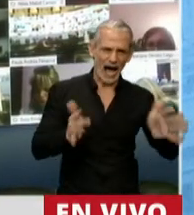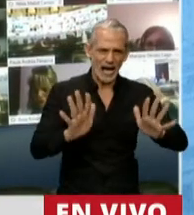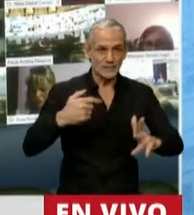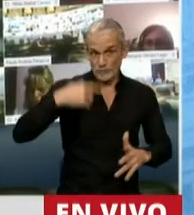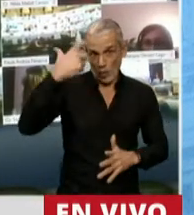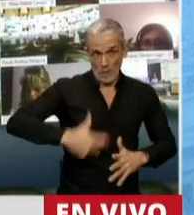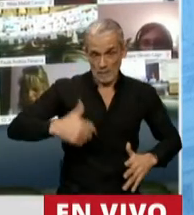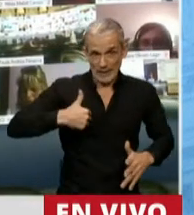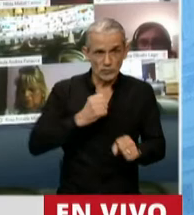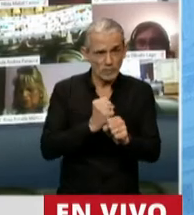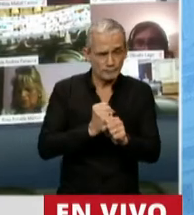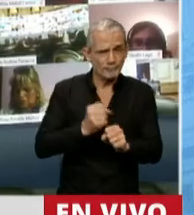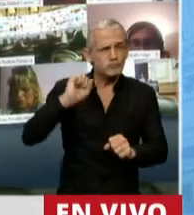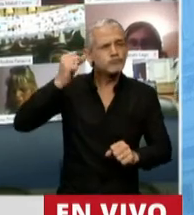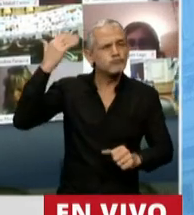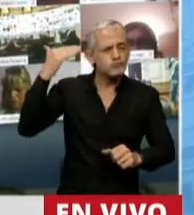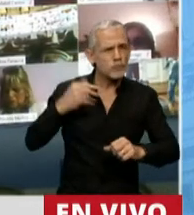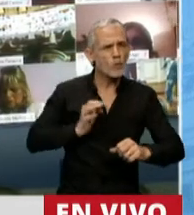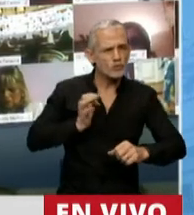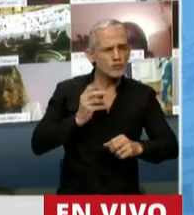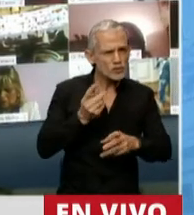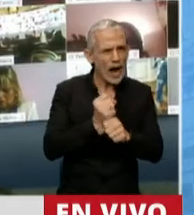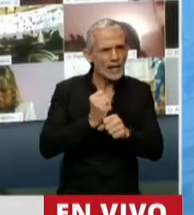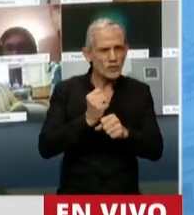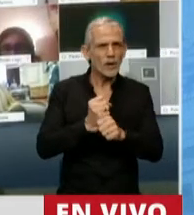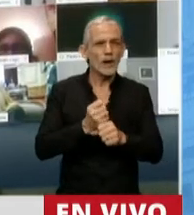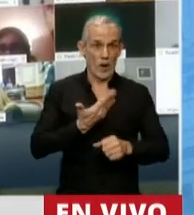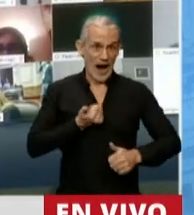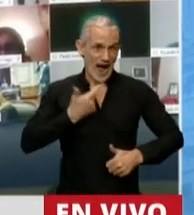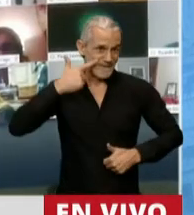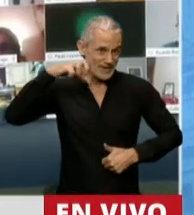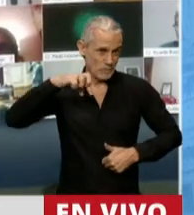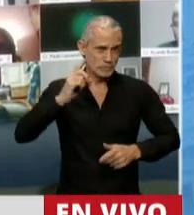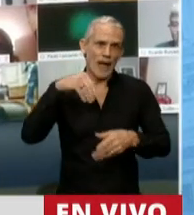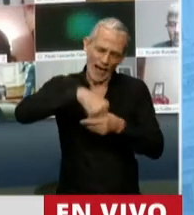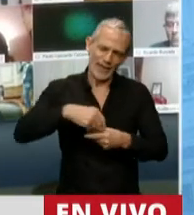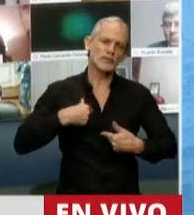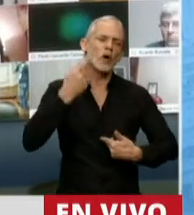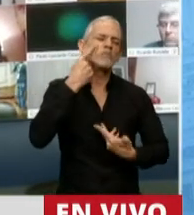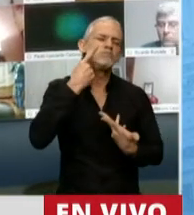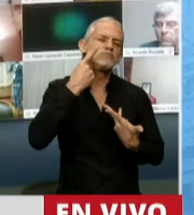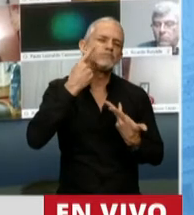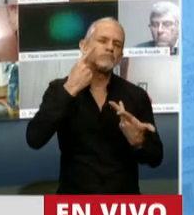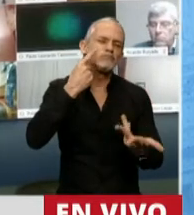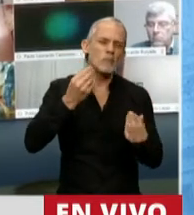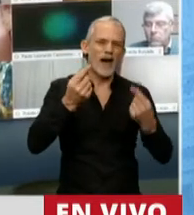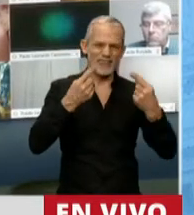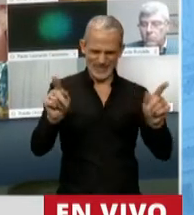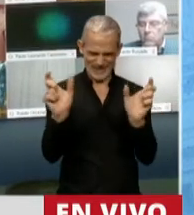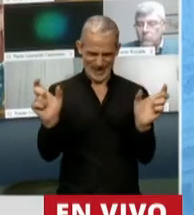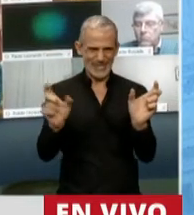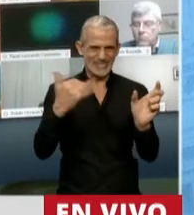persona que se desempeñó durante muchos años en la AFIP. Así que conozco perfectamente la diferencia